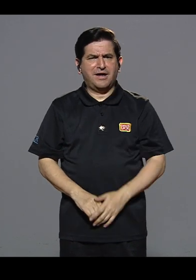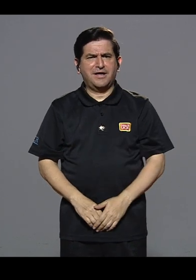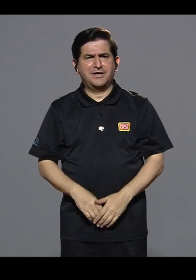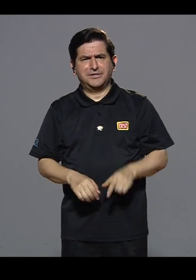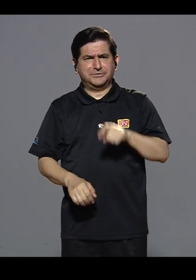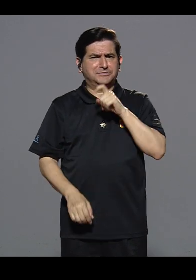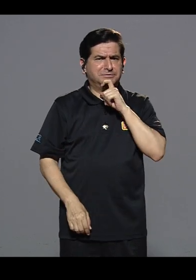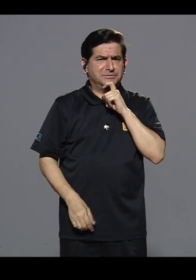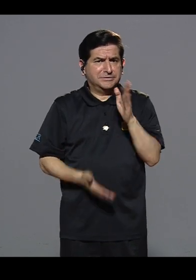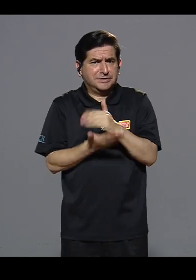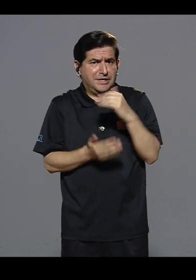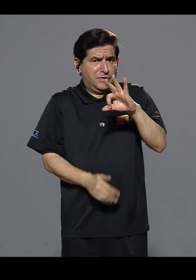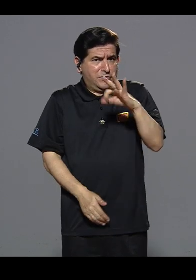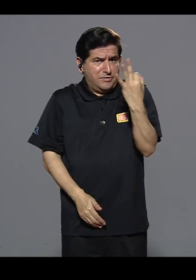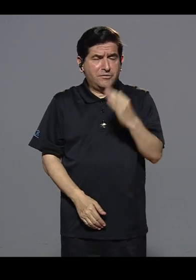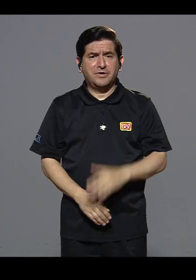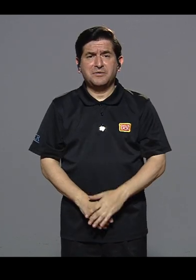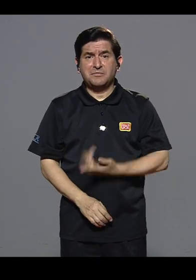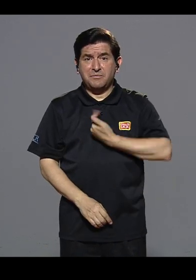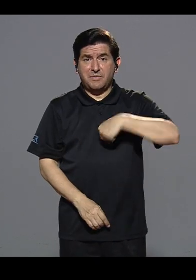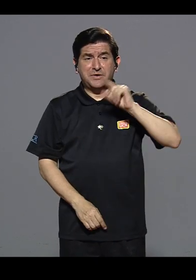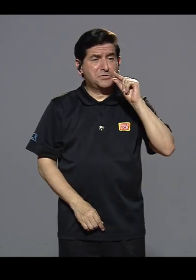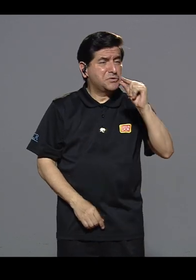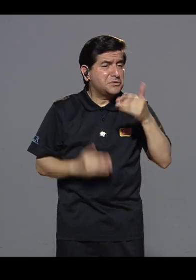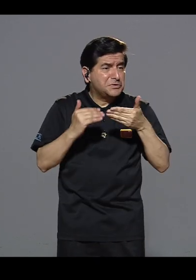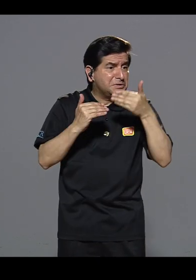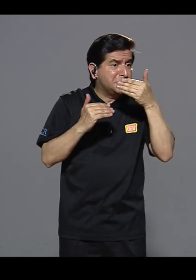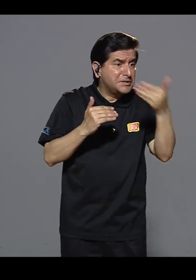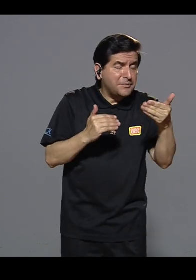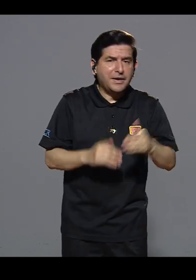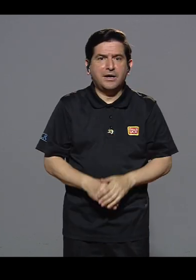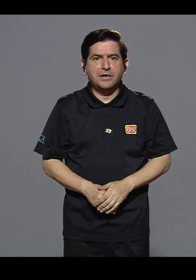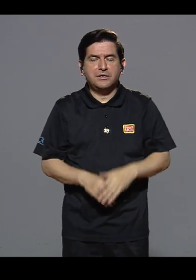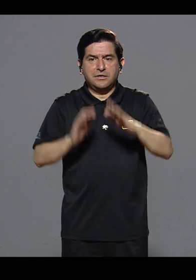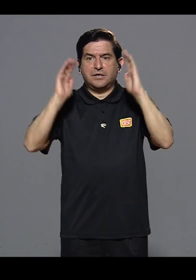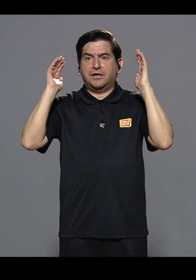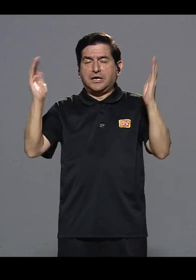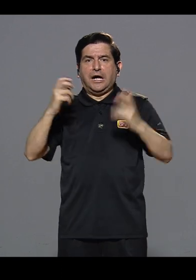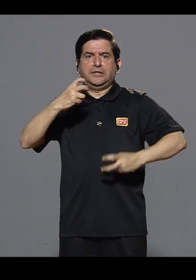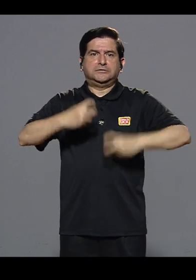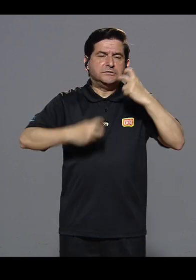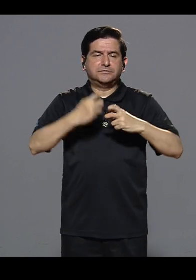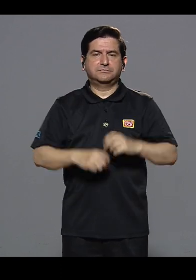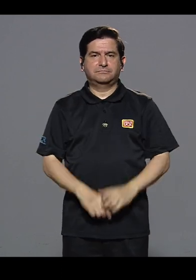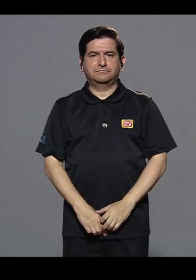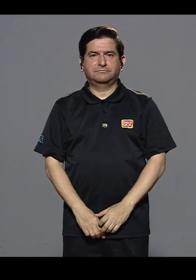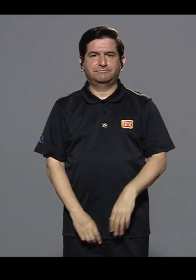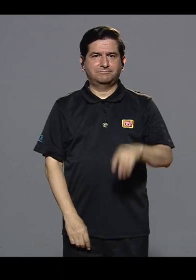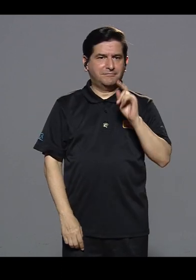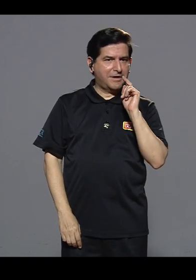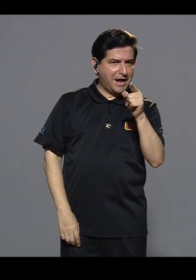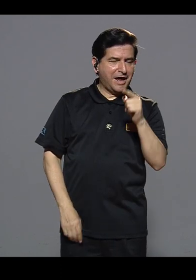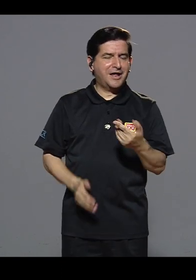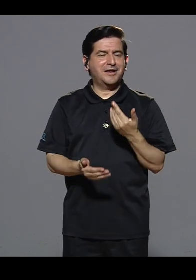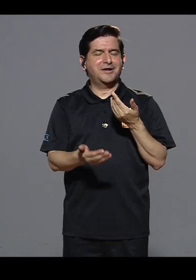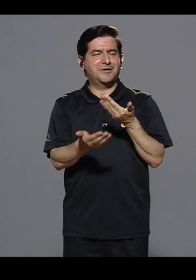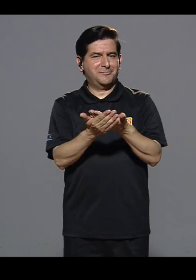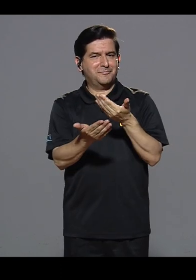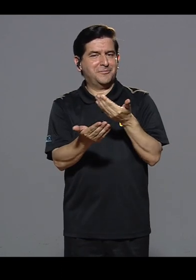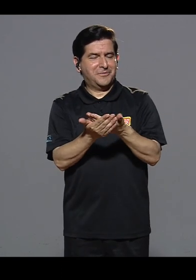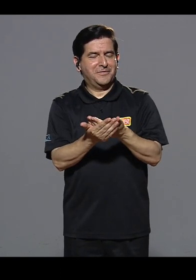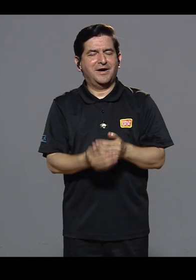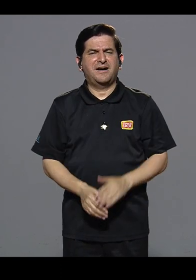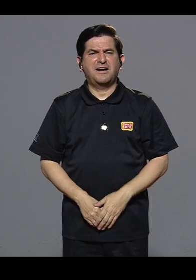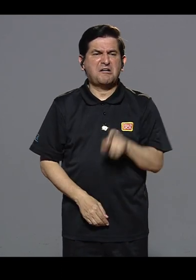que los han enfrentado de algún modo, hacemos de una gotita de agua, hacemos un montón. William